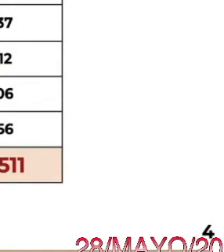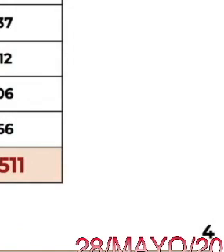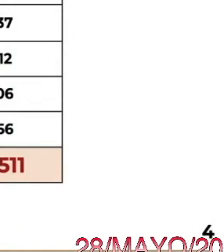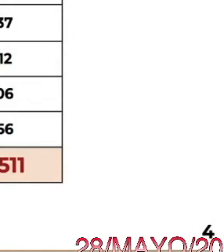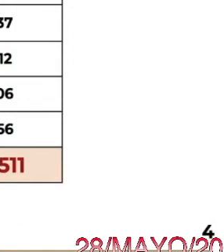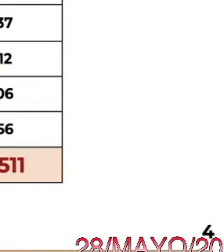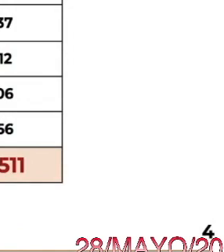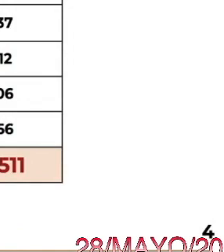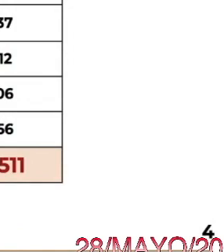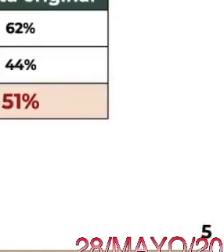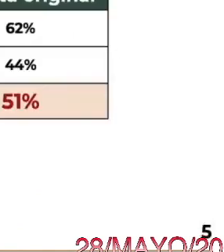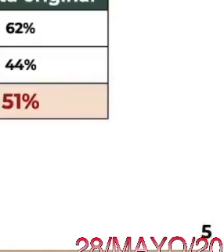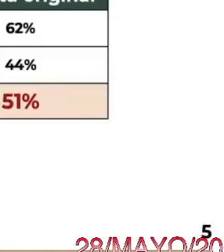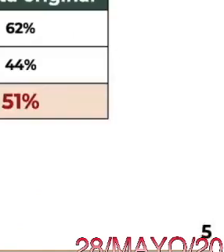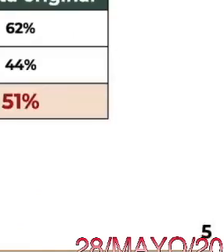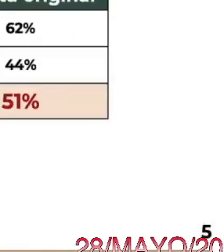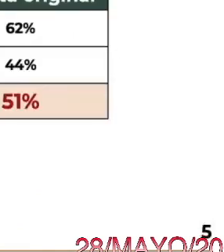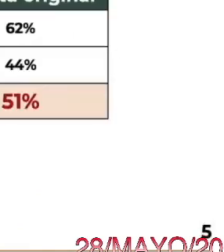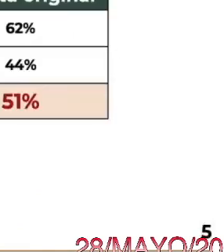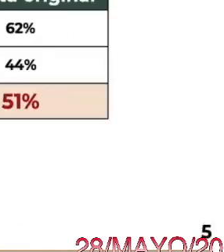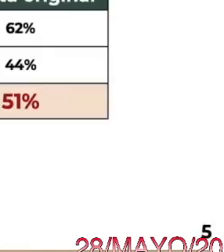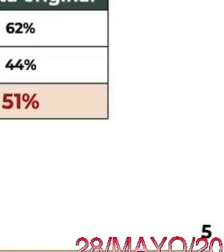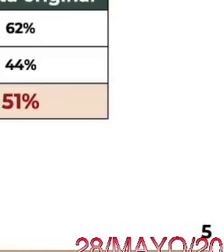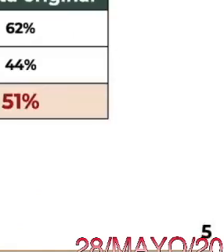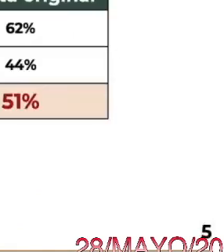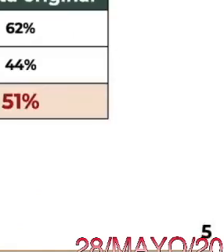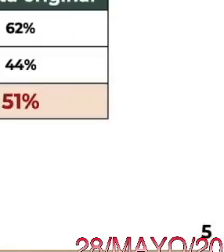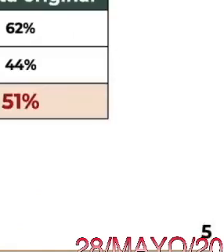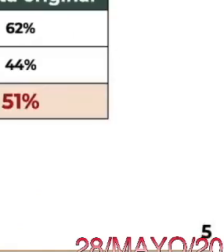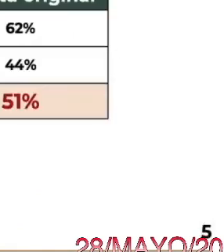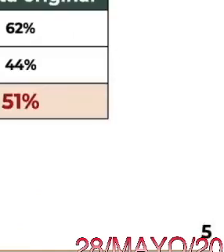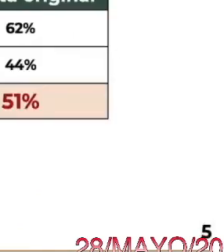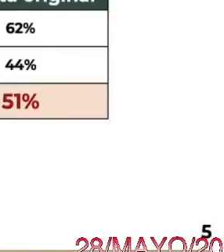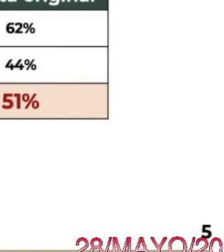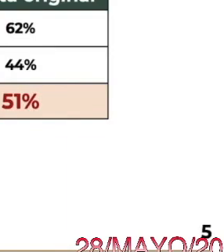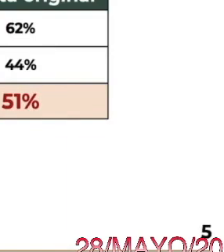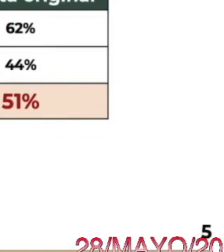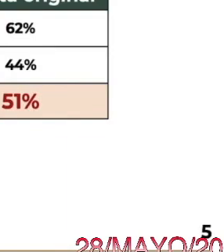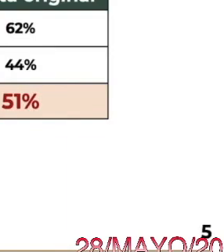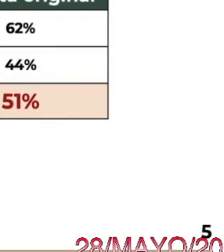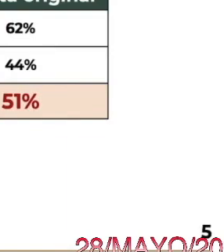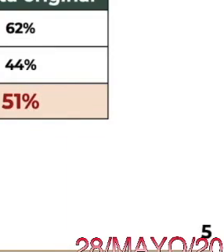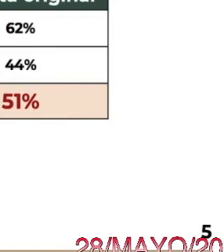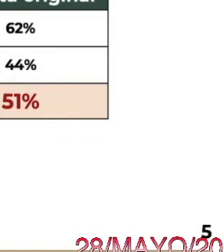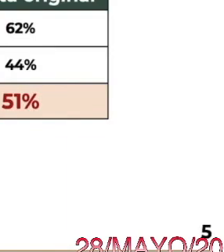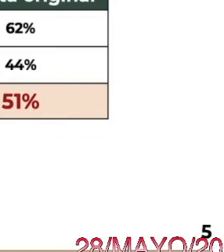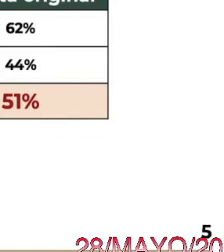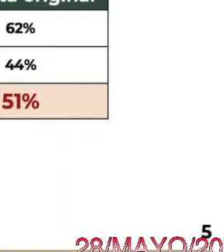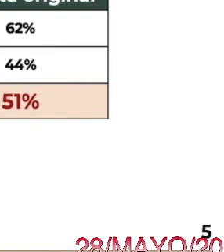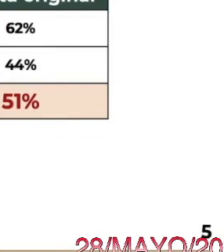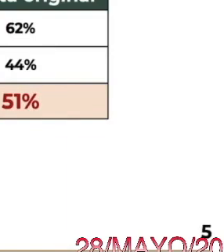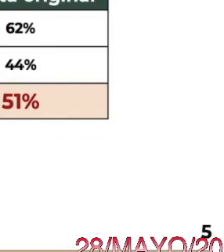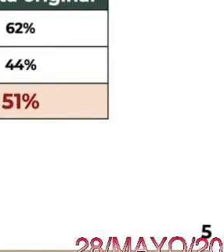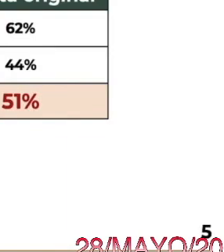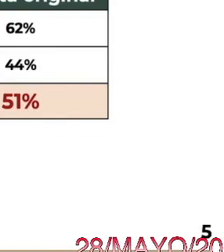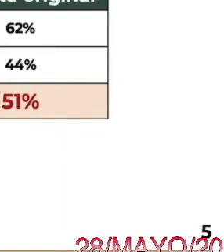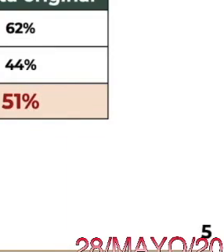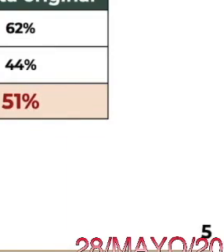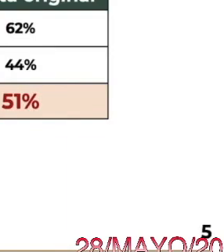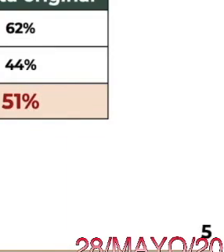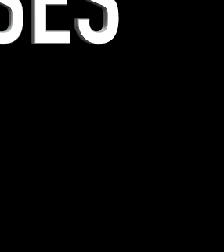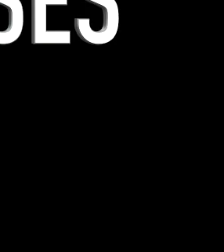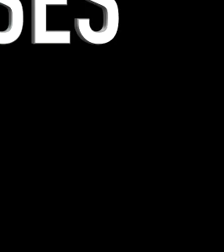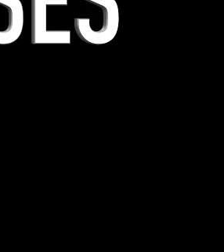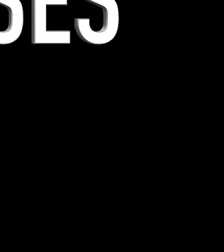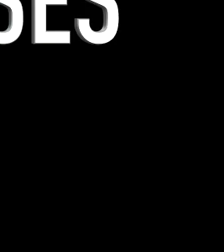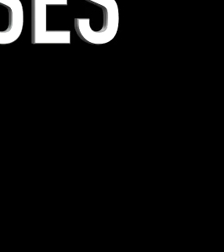un 51% de avance, insisto, esperando que el día de hoy y mañana se cubra con la meta que